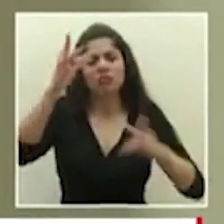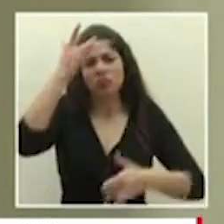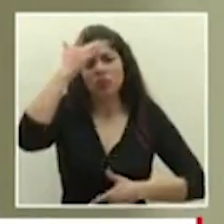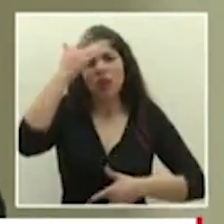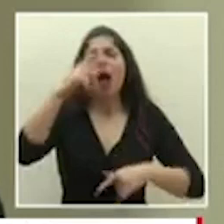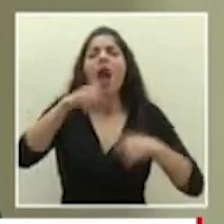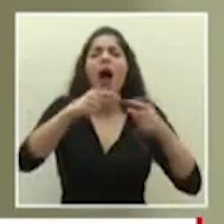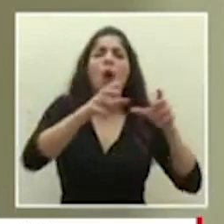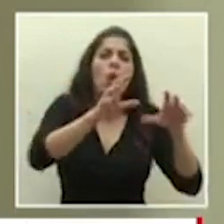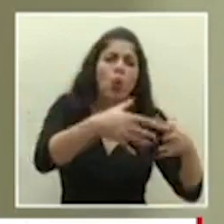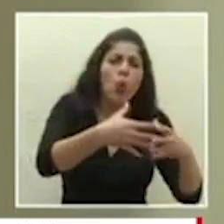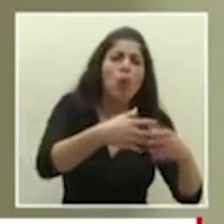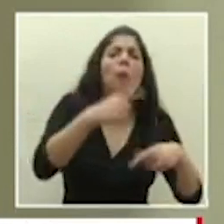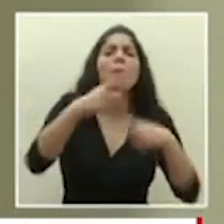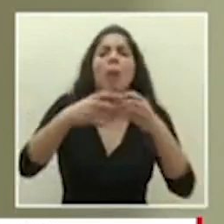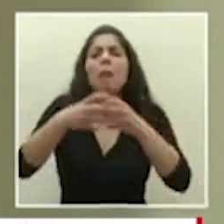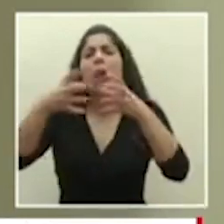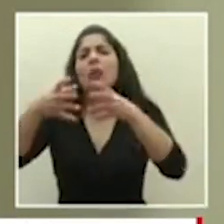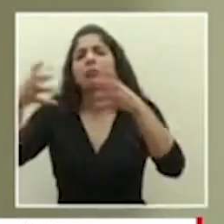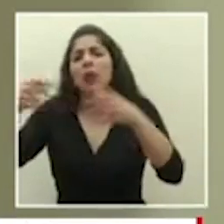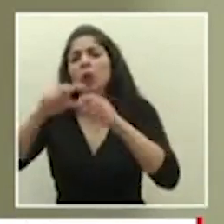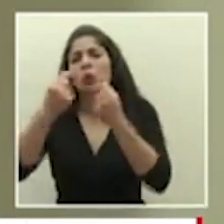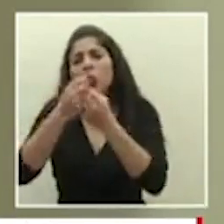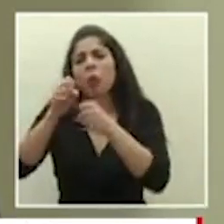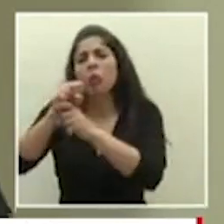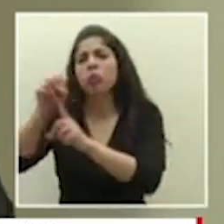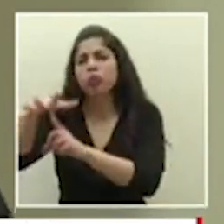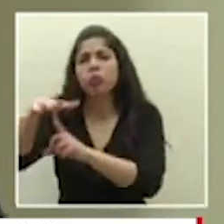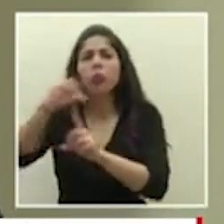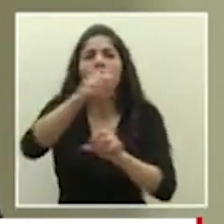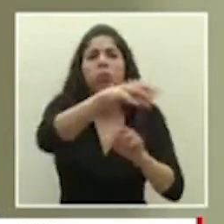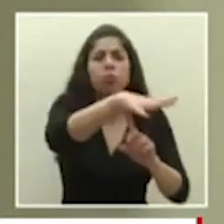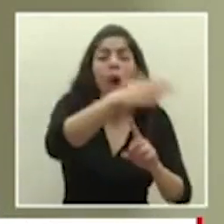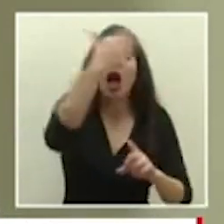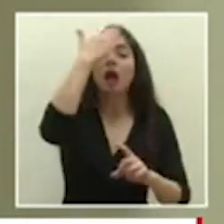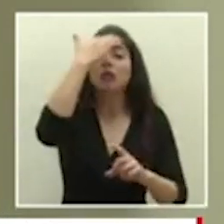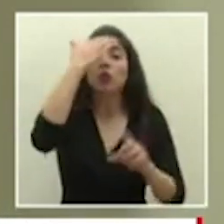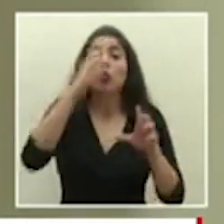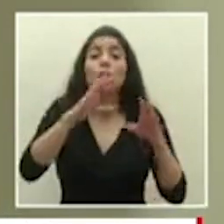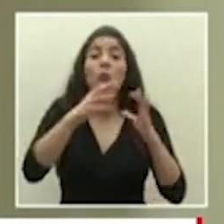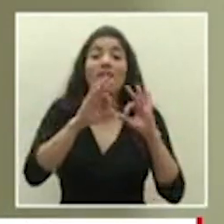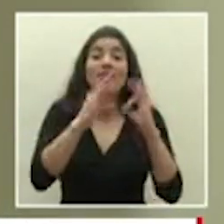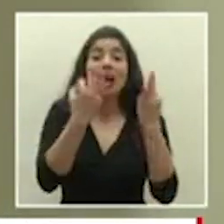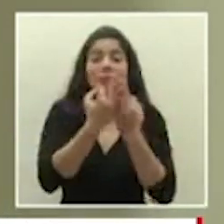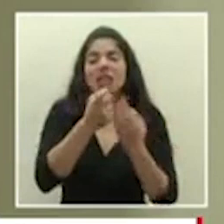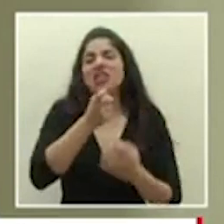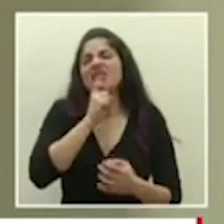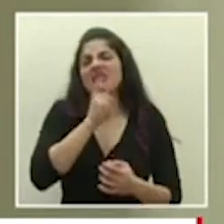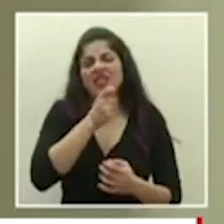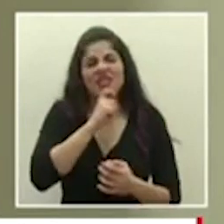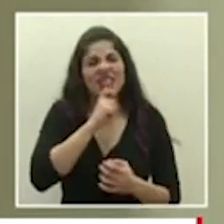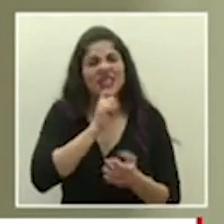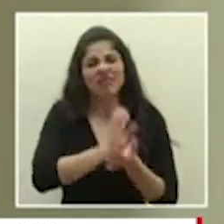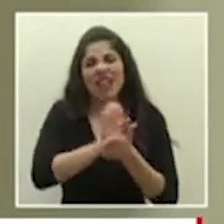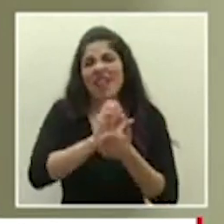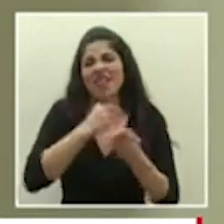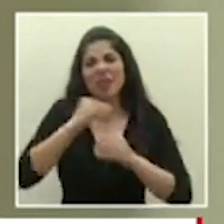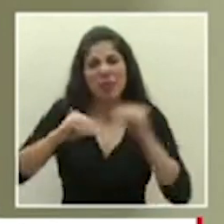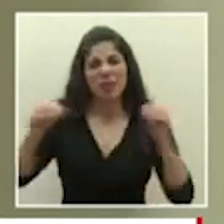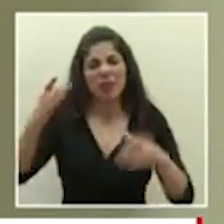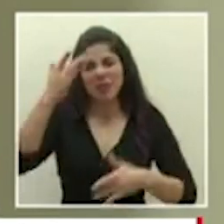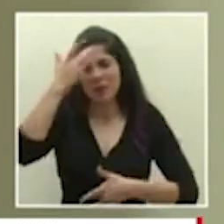clústeres y van a haber más casos generados por esos clústeres porque hubo ya una exposición sabemos que en los núcleos familiares es muy difícil evitar la infección